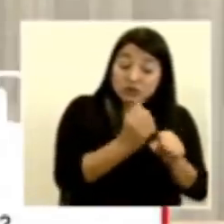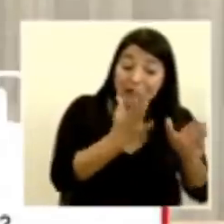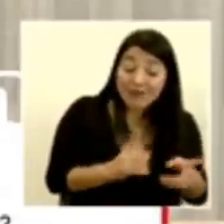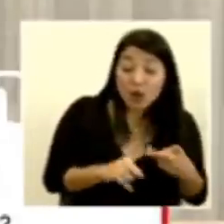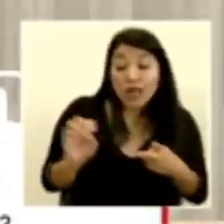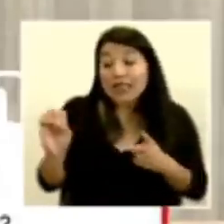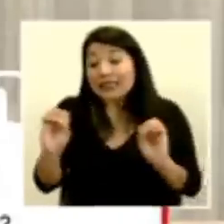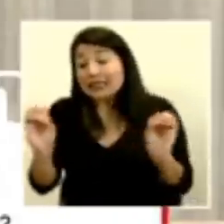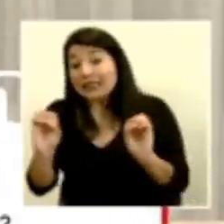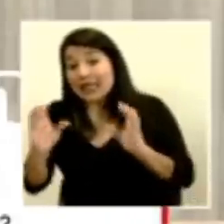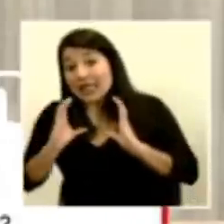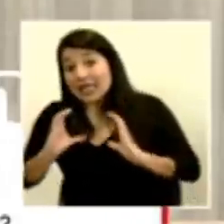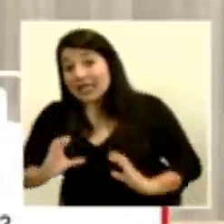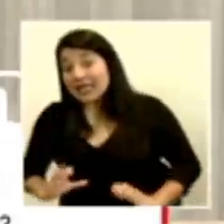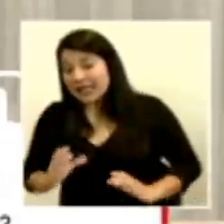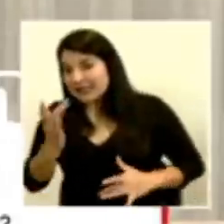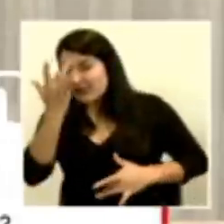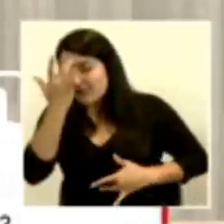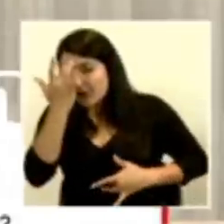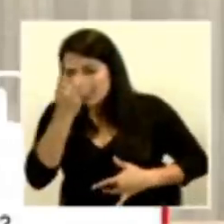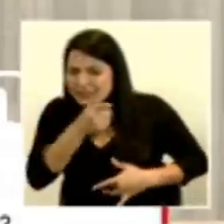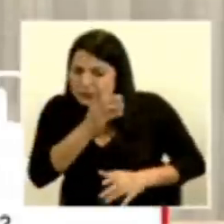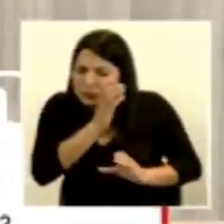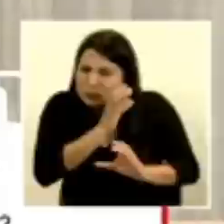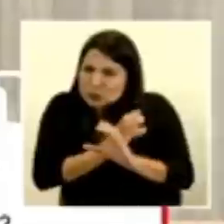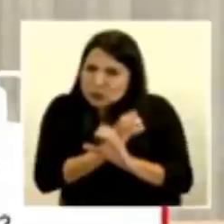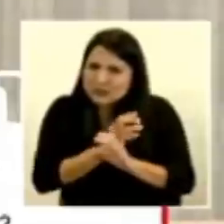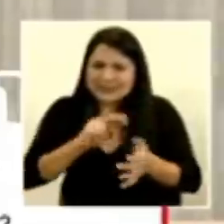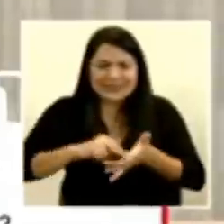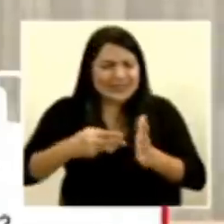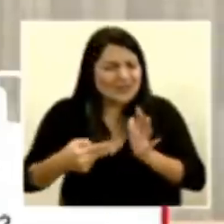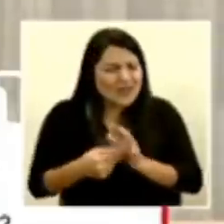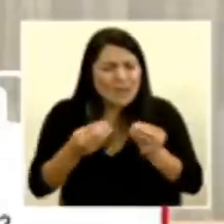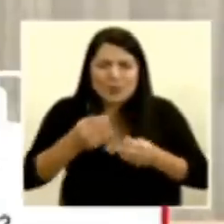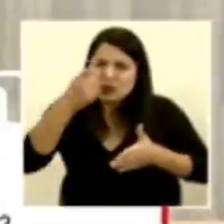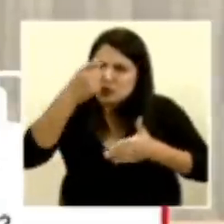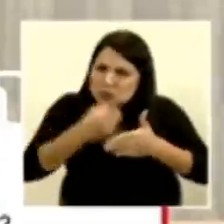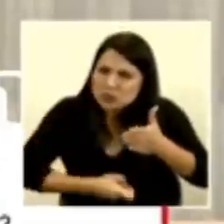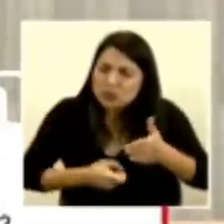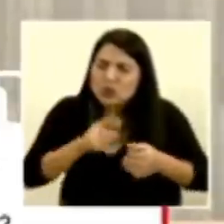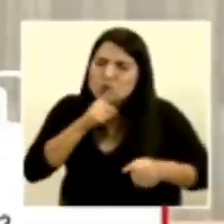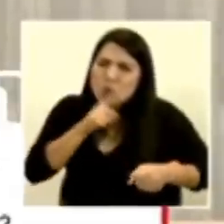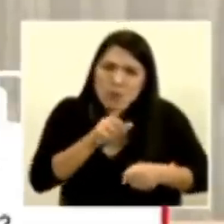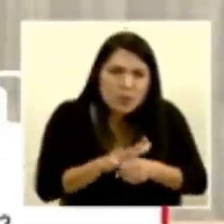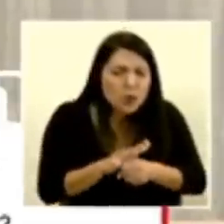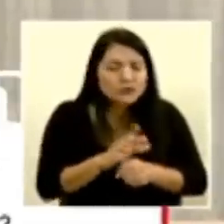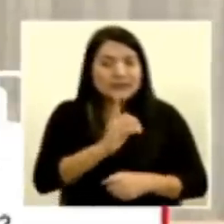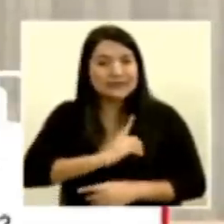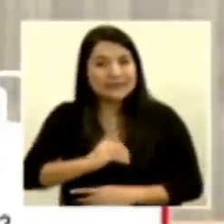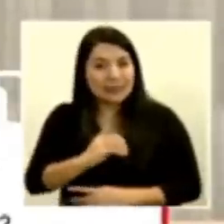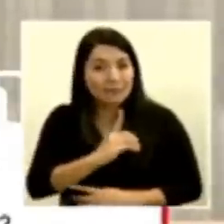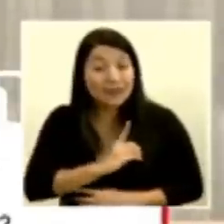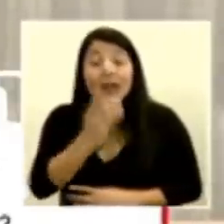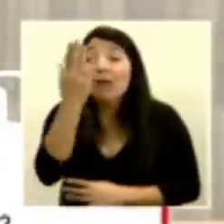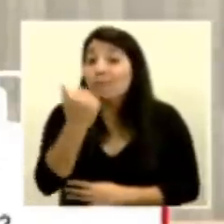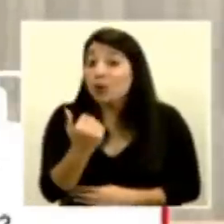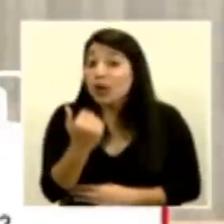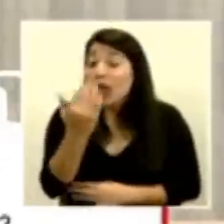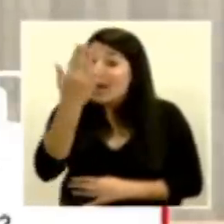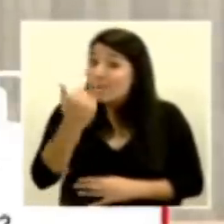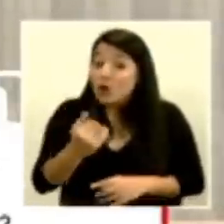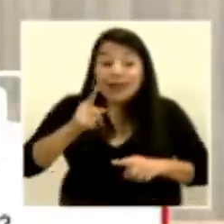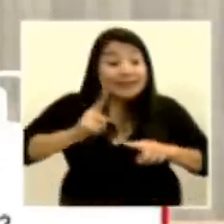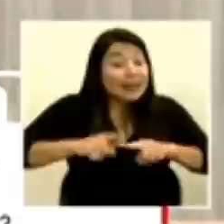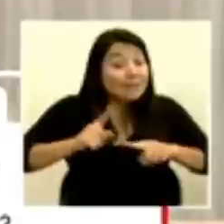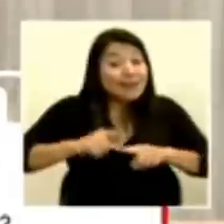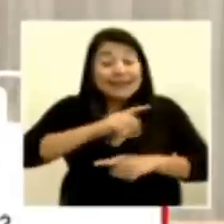atender, se vaya a infectar. Y eso requiere mucha rigurosidad, mucho compromiso, mucha disciplina, porque aquí somos todos